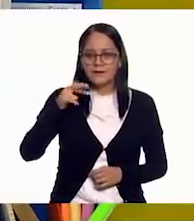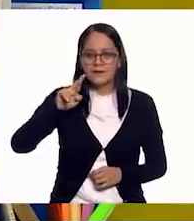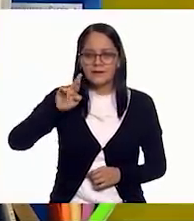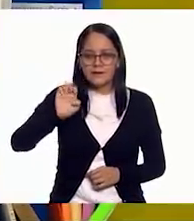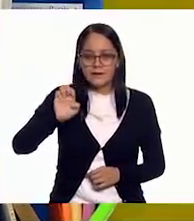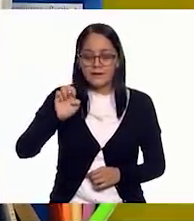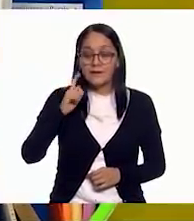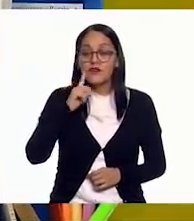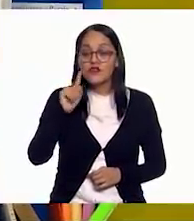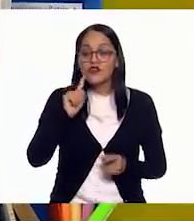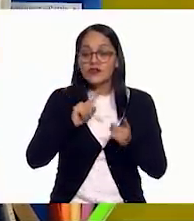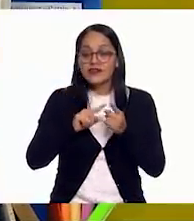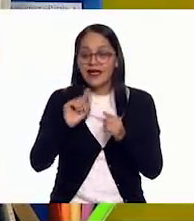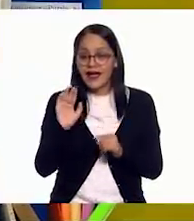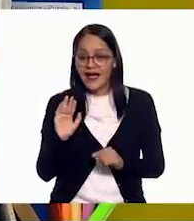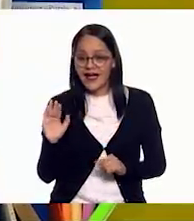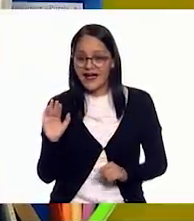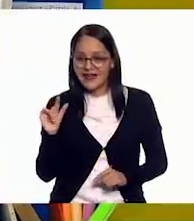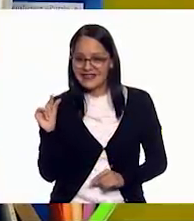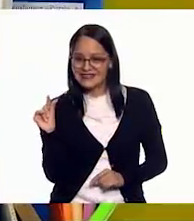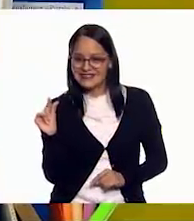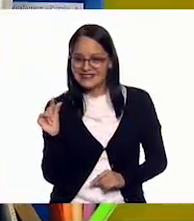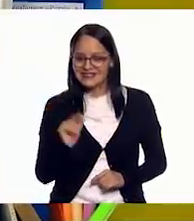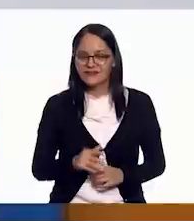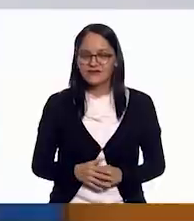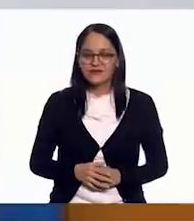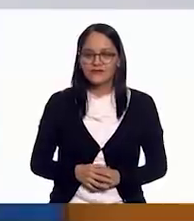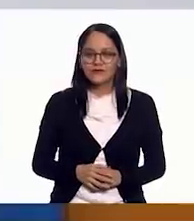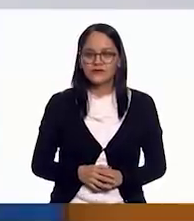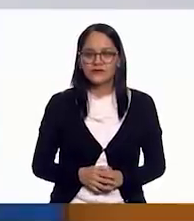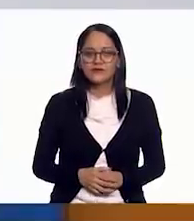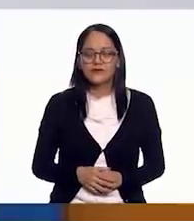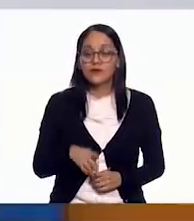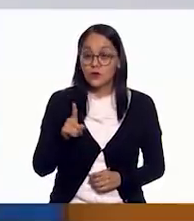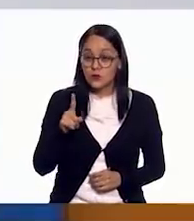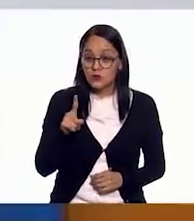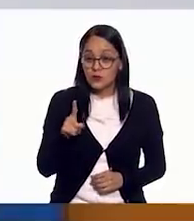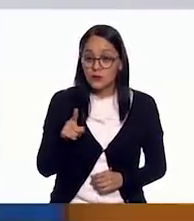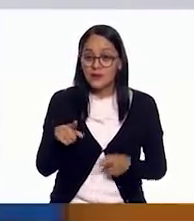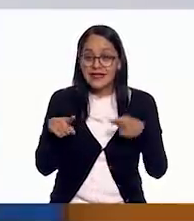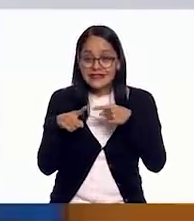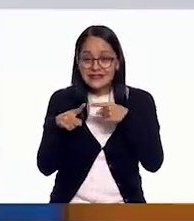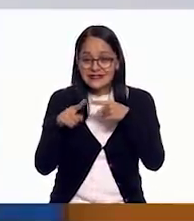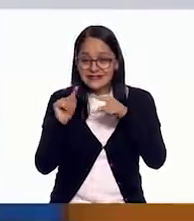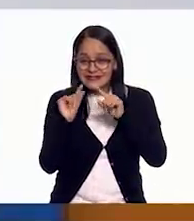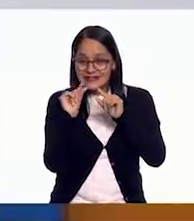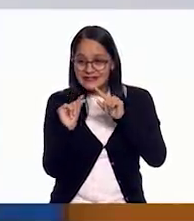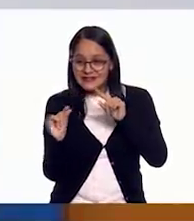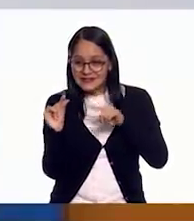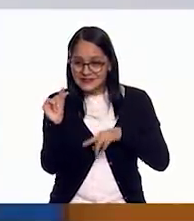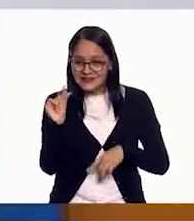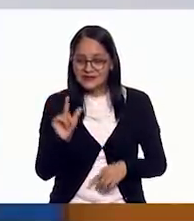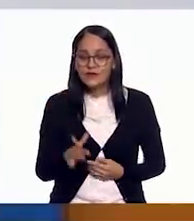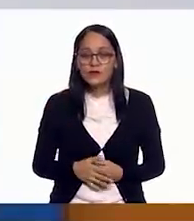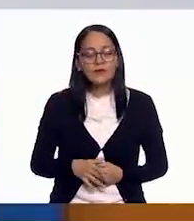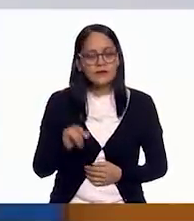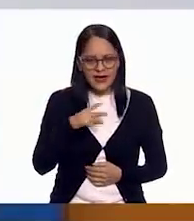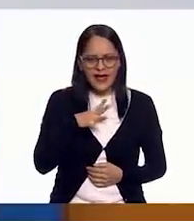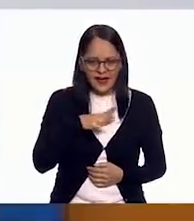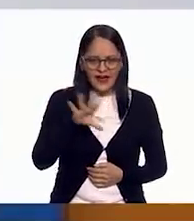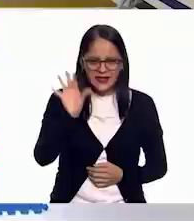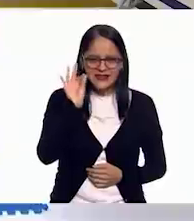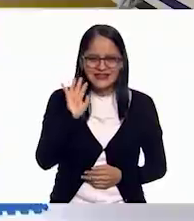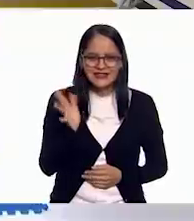En la esquina, en una esquina está. Vamos a observar. esquina. Ayúdenle a Oscar. ¿Ustedes ya la encontraron? Sí, ya la